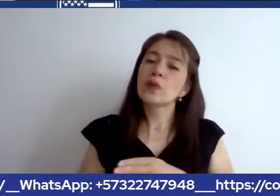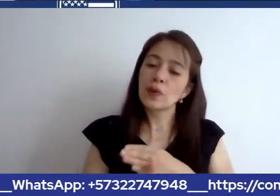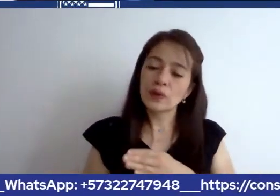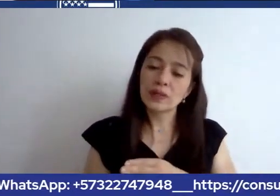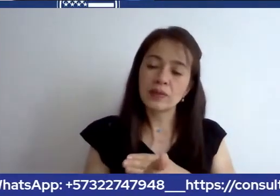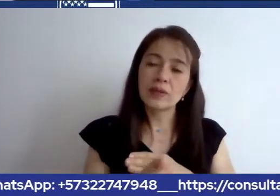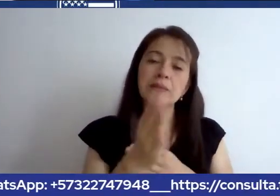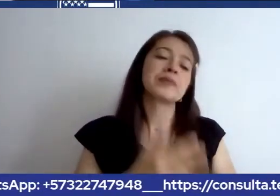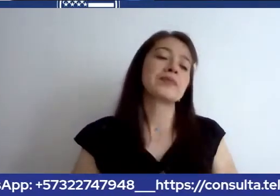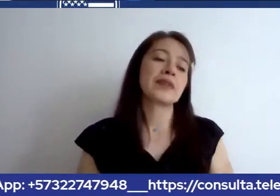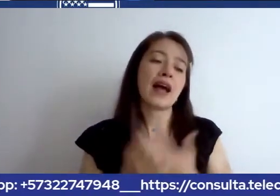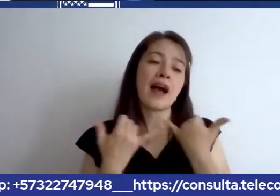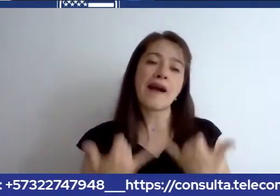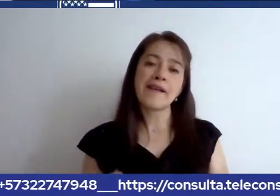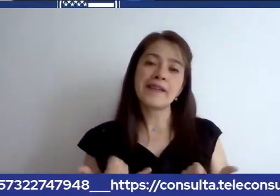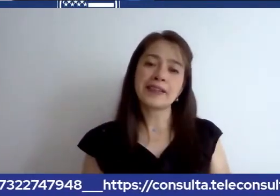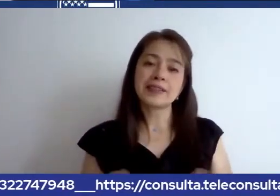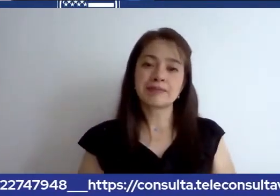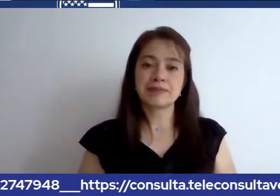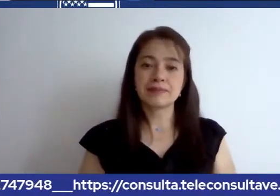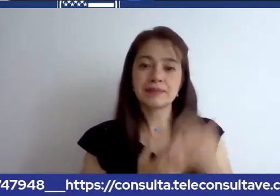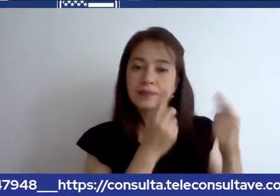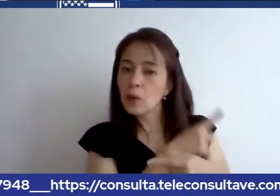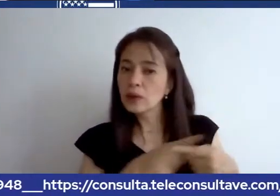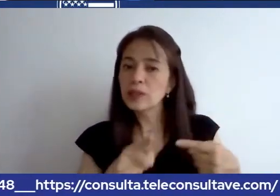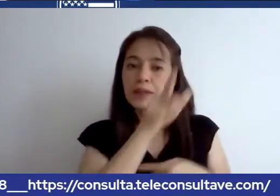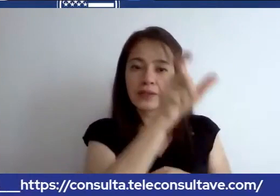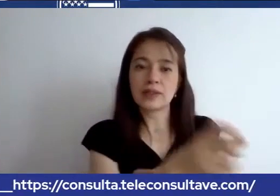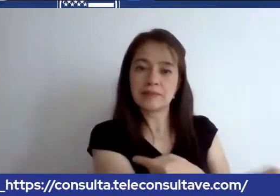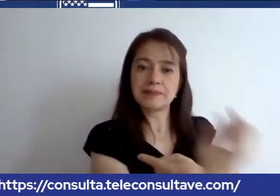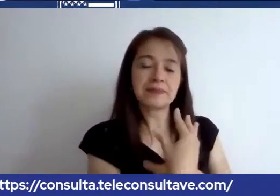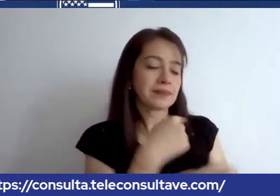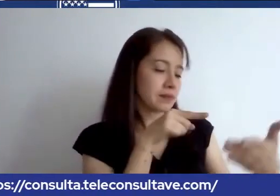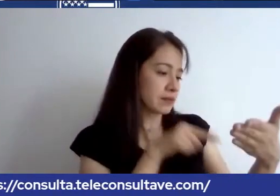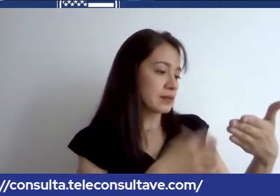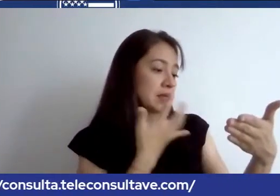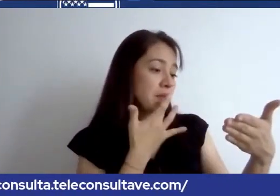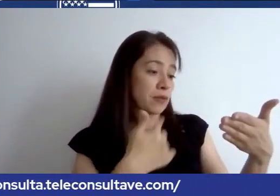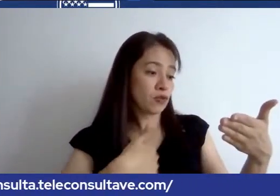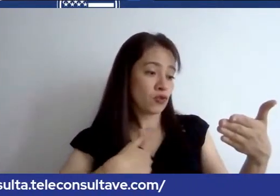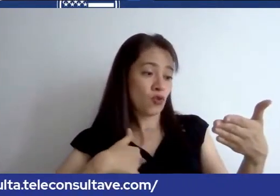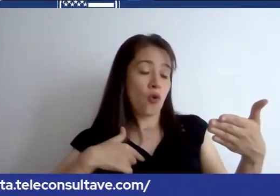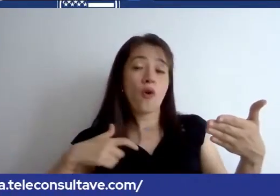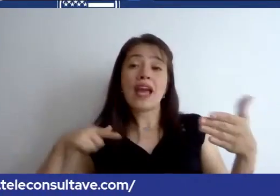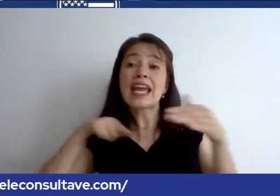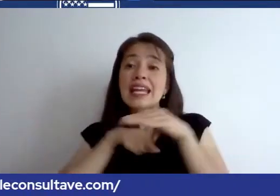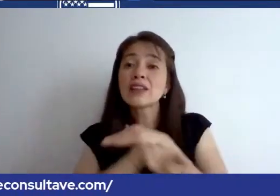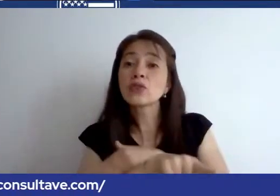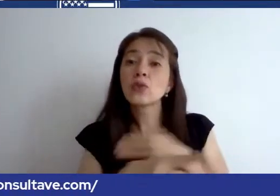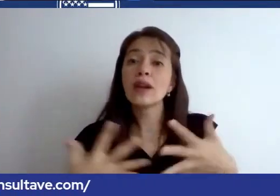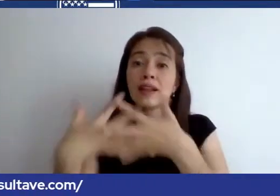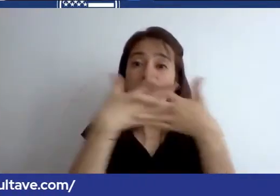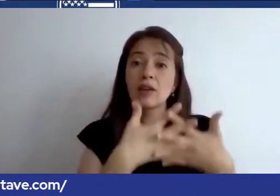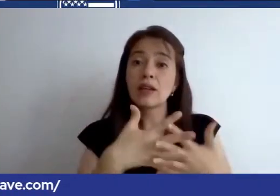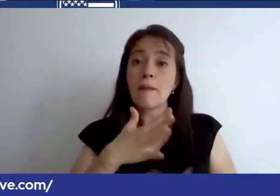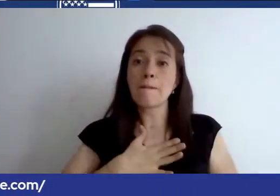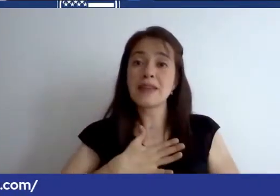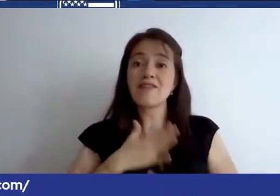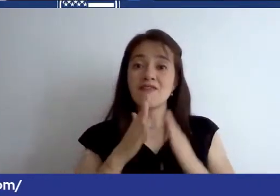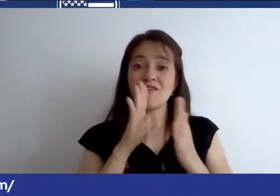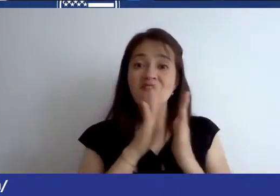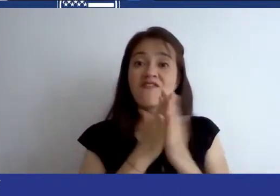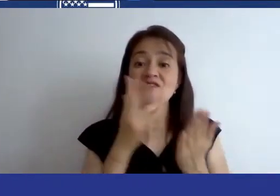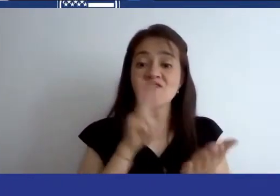con Kari Kari. Si ingreso a los Estados Unidos y mi visa se vence